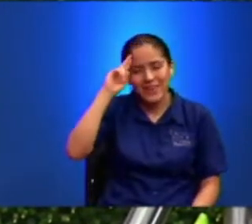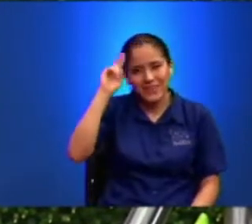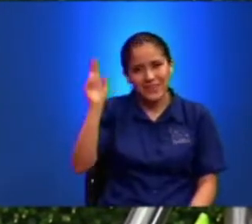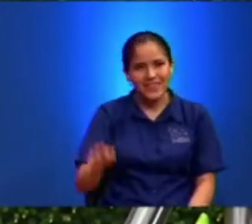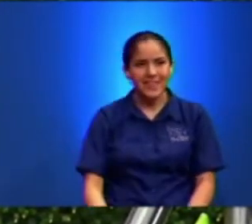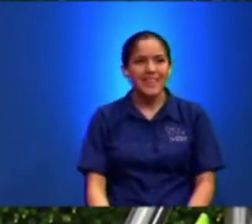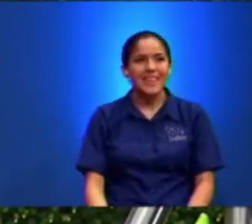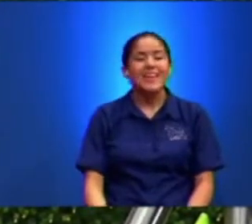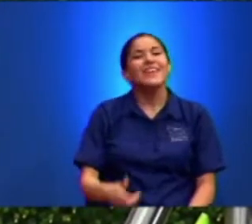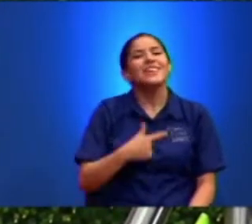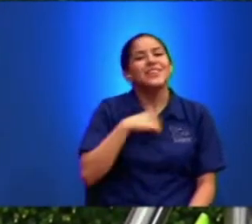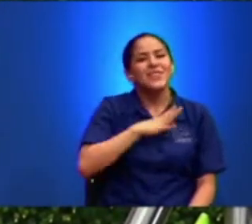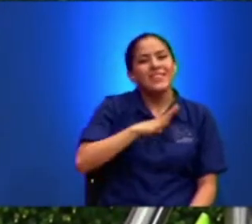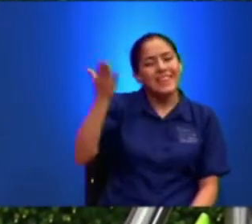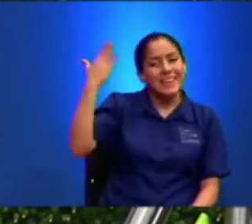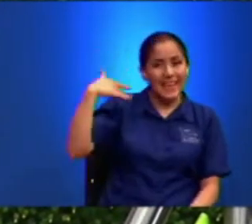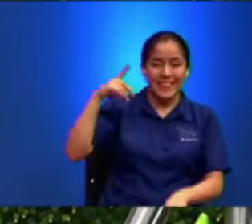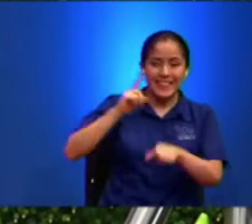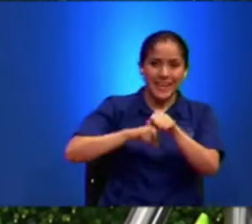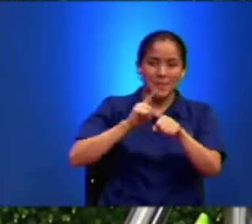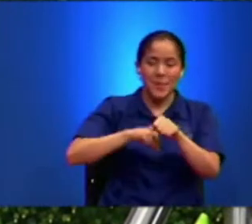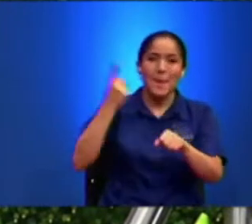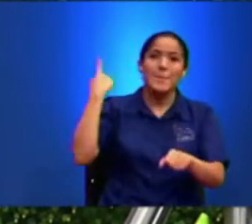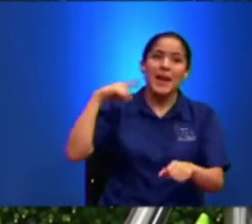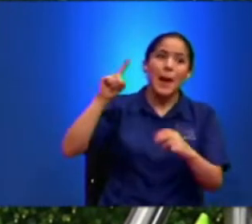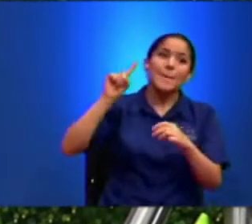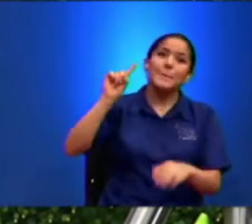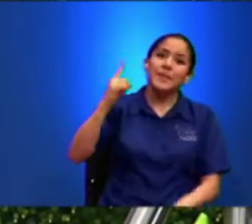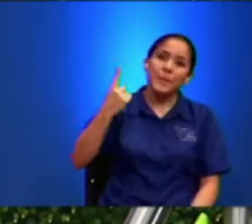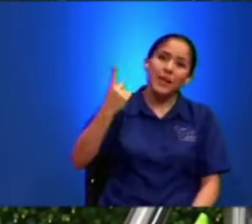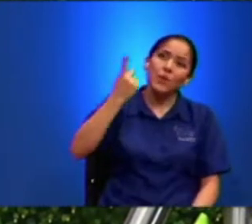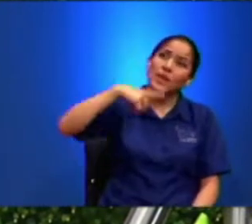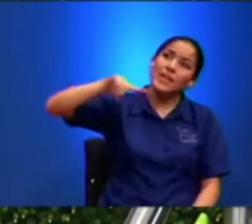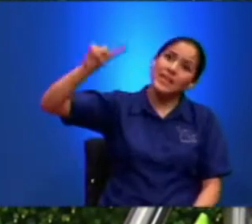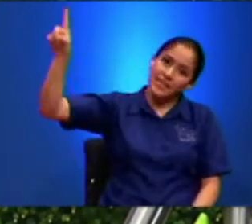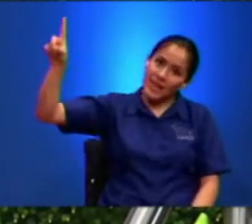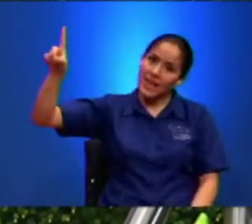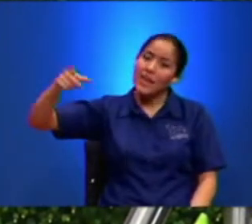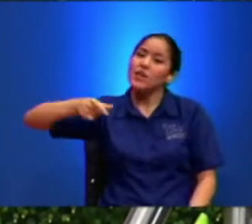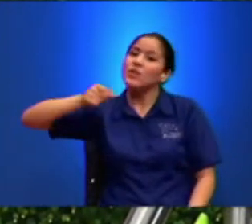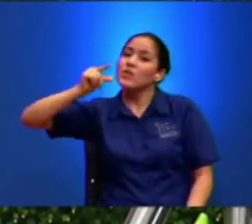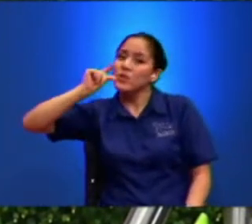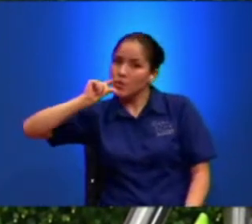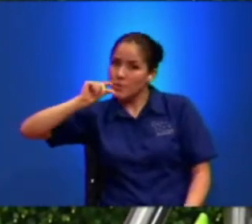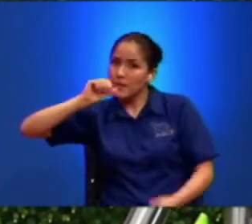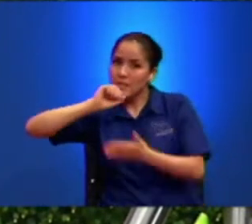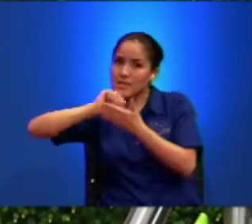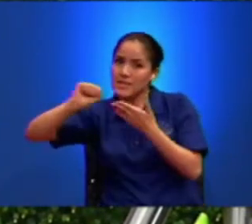Yo tenía Tiempo Para Primero Llegar Allá Tomar Santa Cena